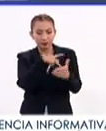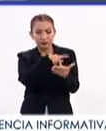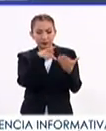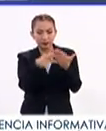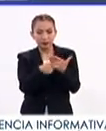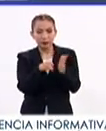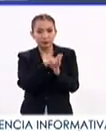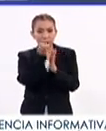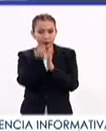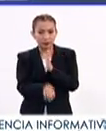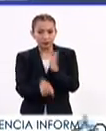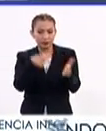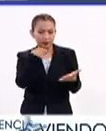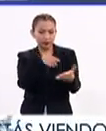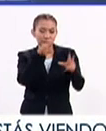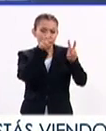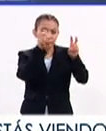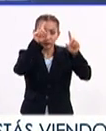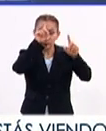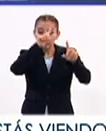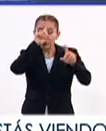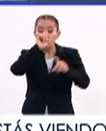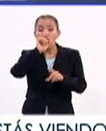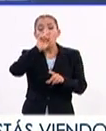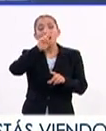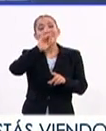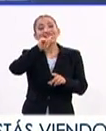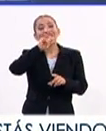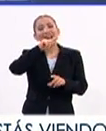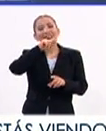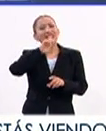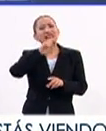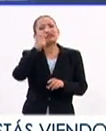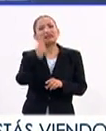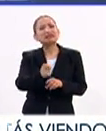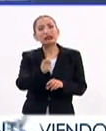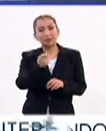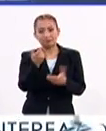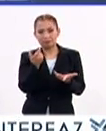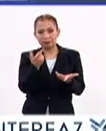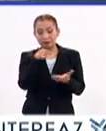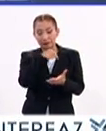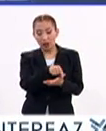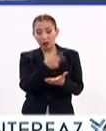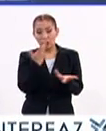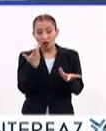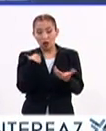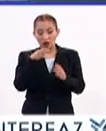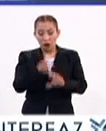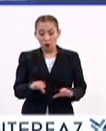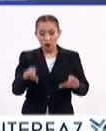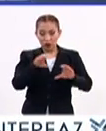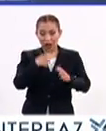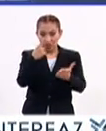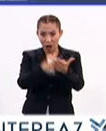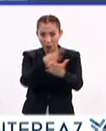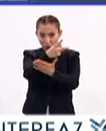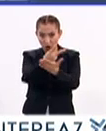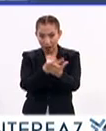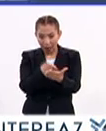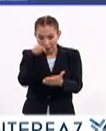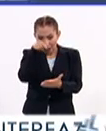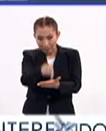proyecto, por ejemplo, de Oriéntate. Oriéntate, ¿qué es? Es un software en el cual